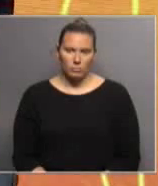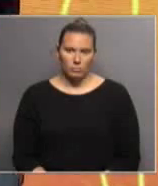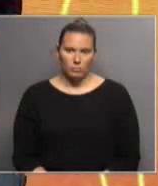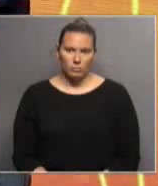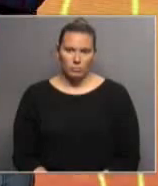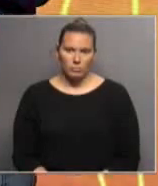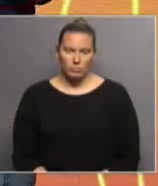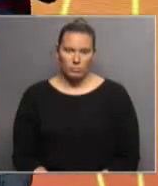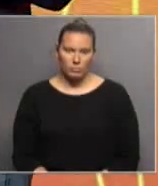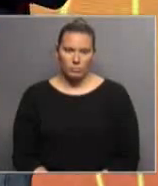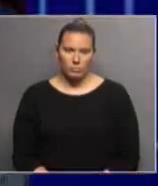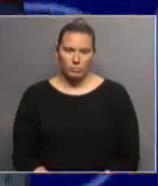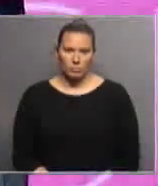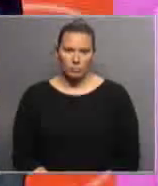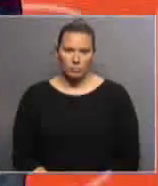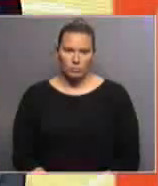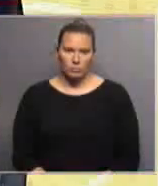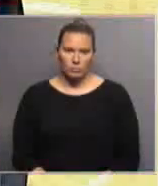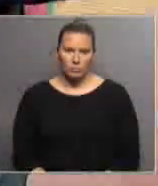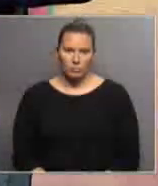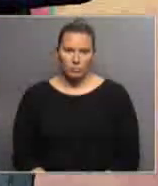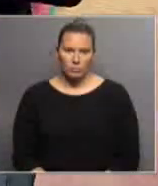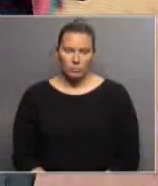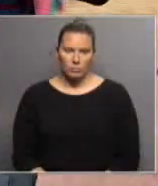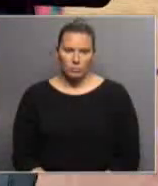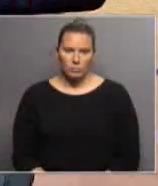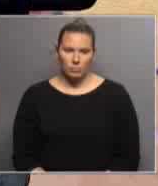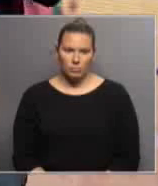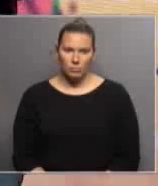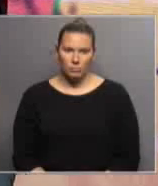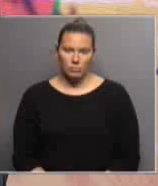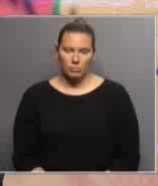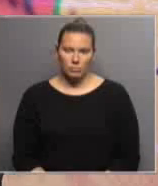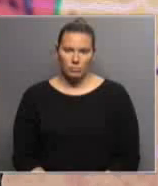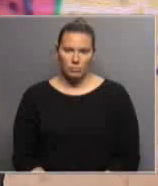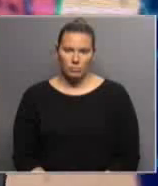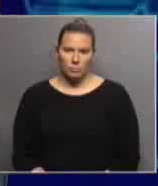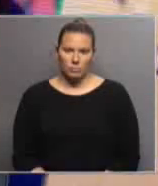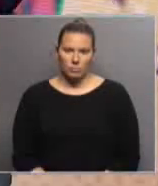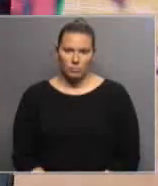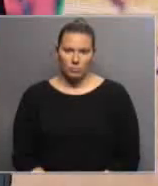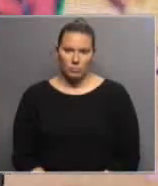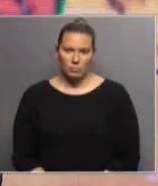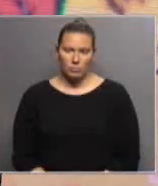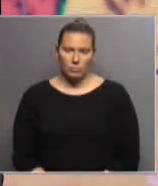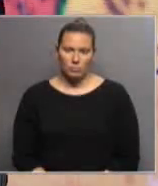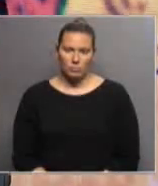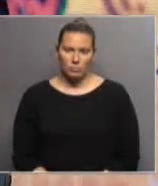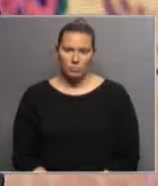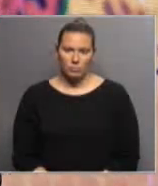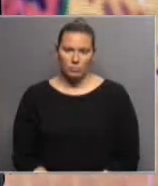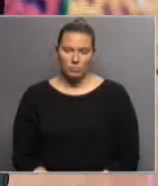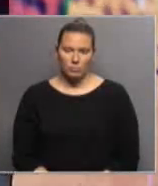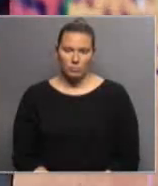aprendiendo la lengua escrita para las personas sordas. Es difícil